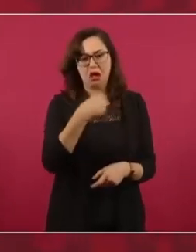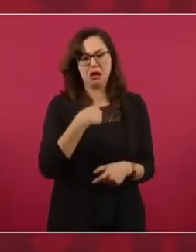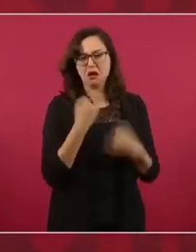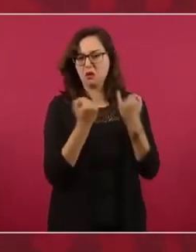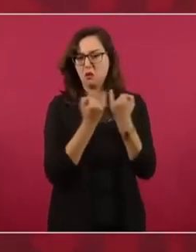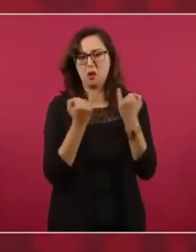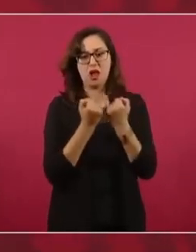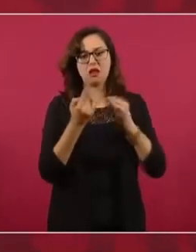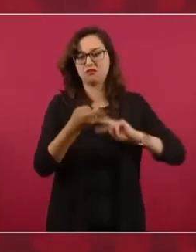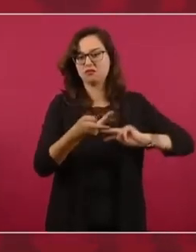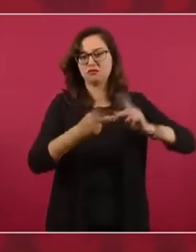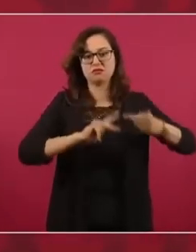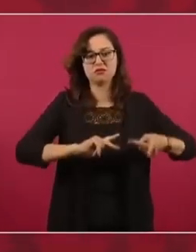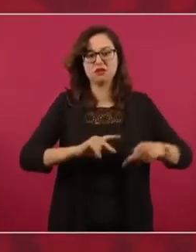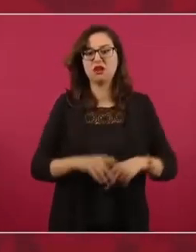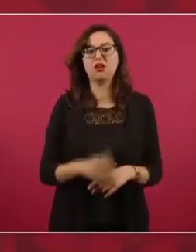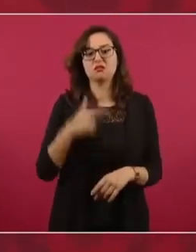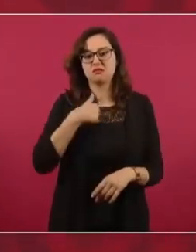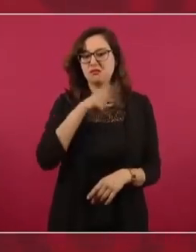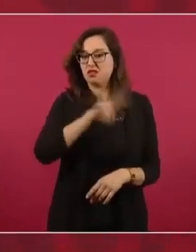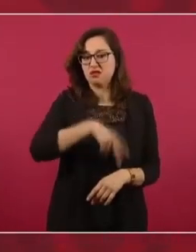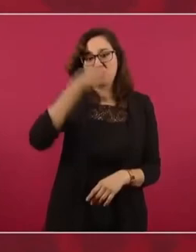A mí me daría mucha flojera.